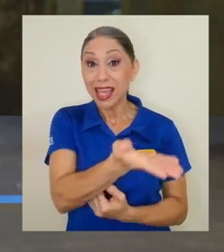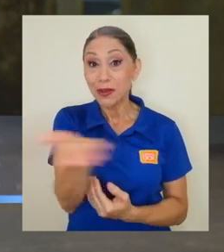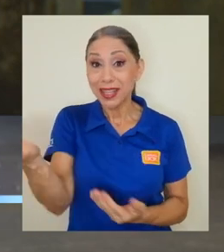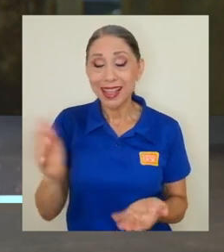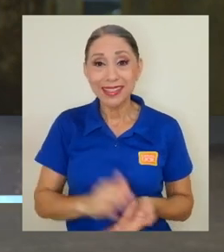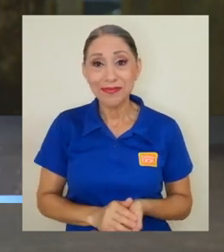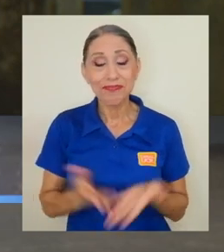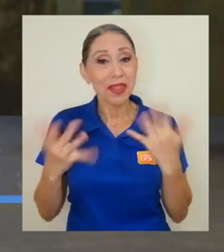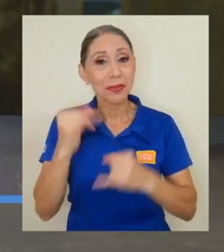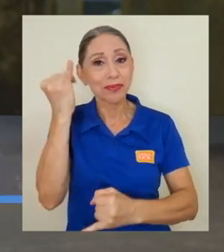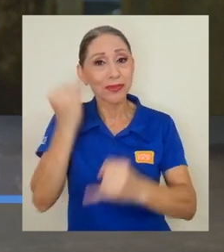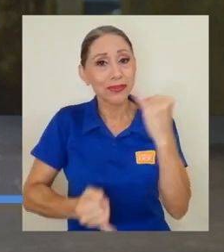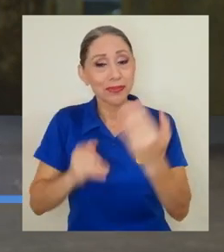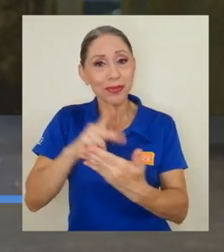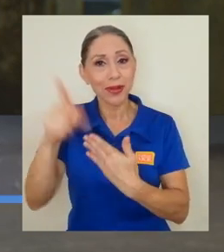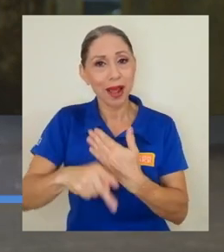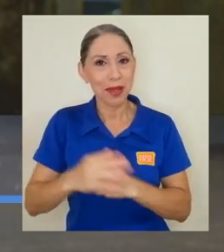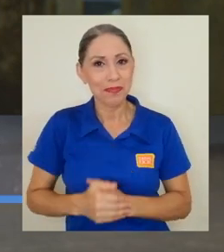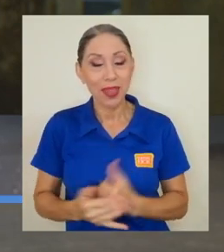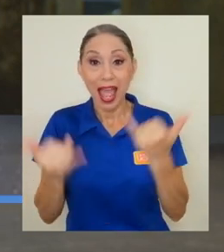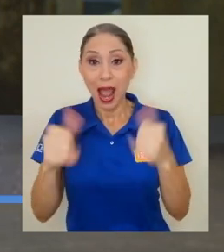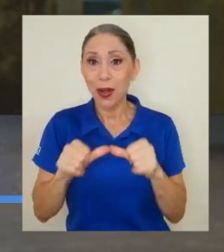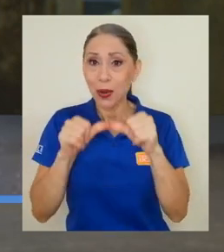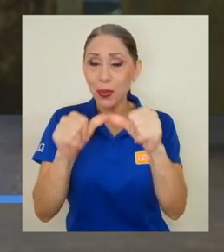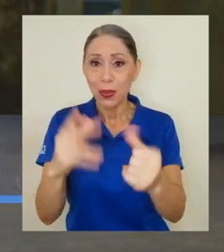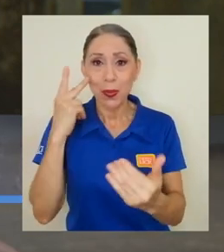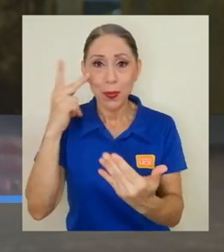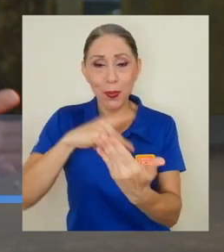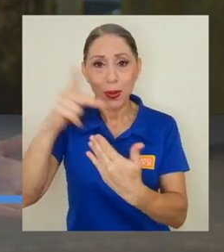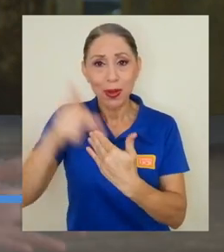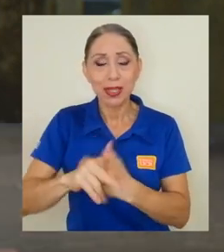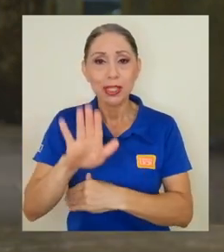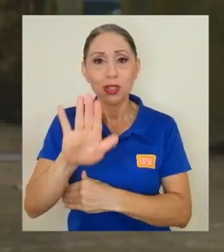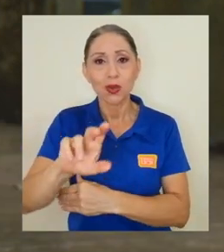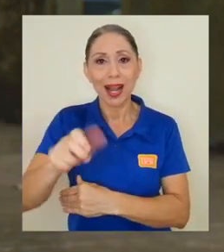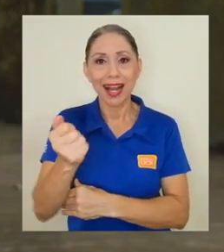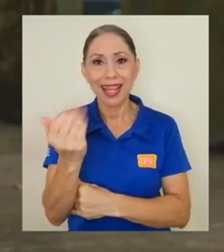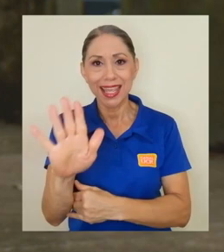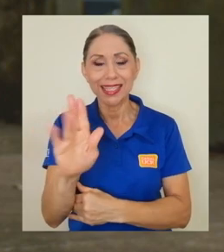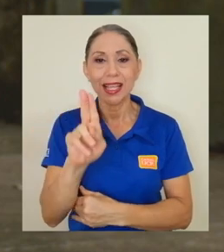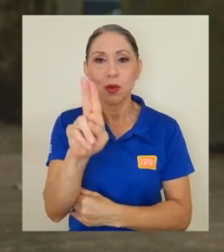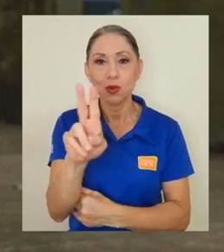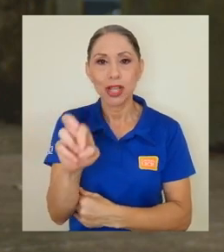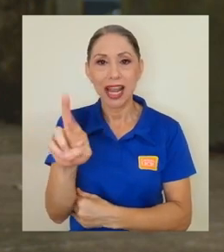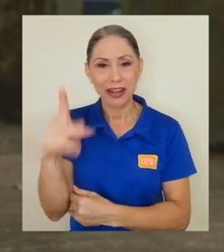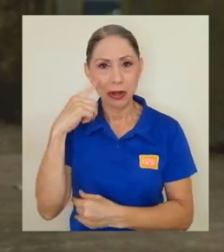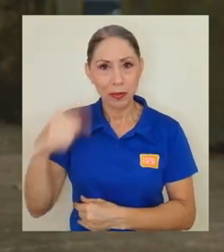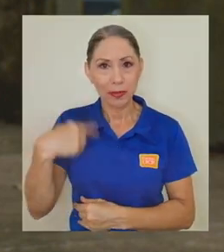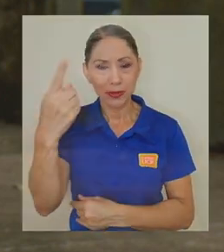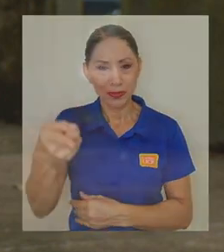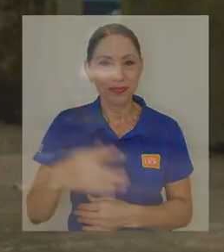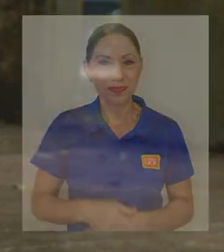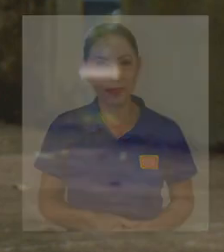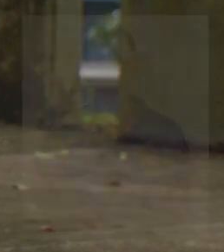ustedes, bueno, pues llegamos al final de nuestro programa. Los dejamos en compañía de la programación de su canal 15 UCR y los vemos la próxima semana. Gracias.